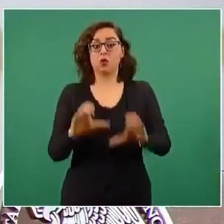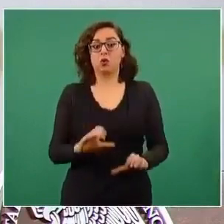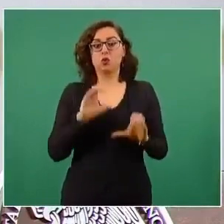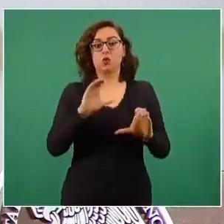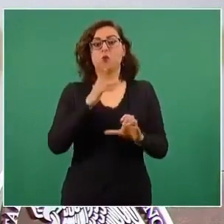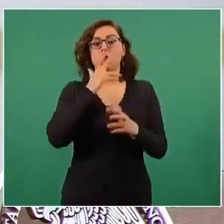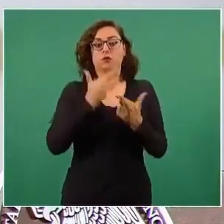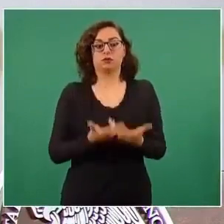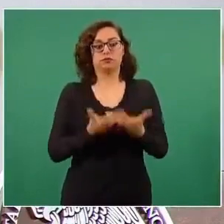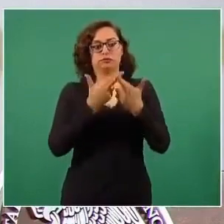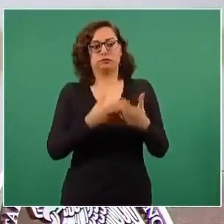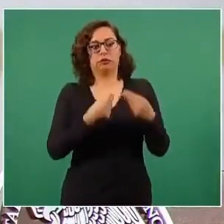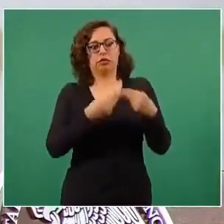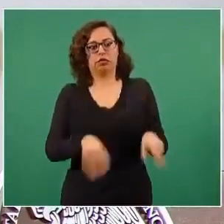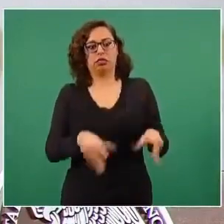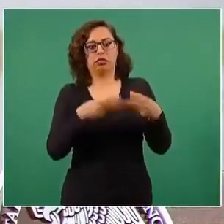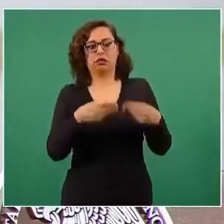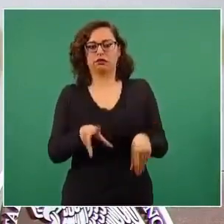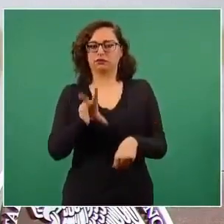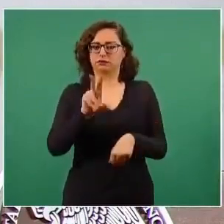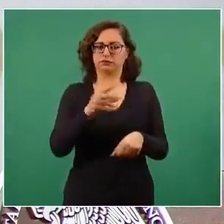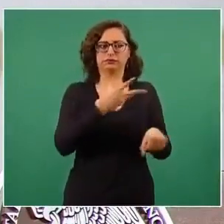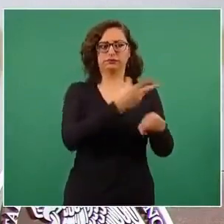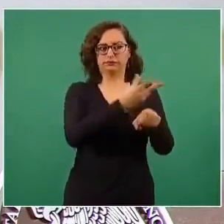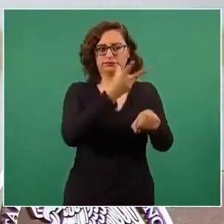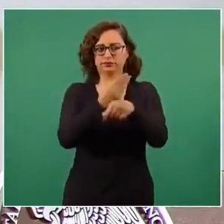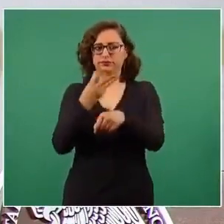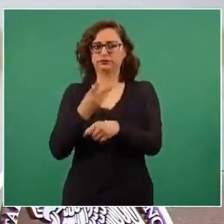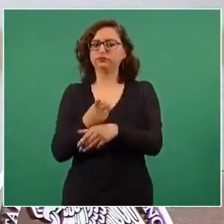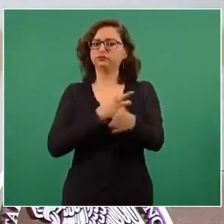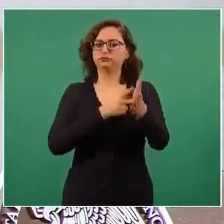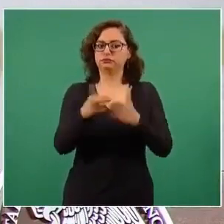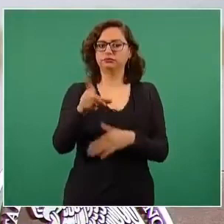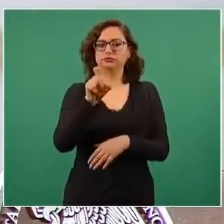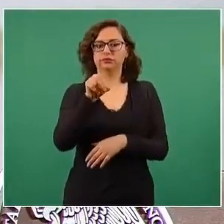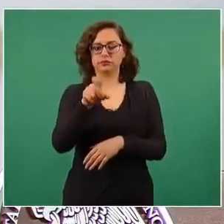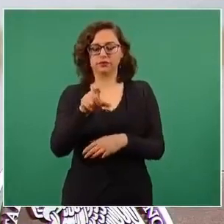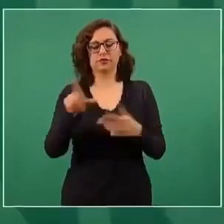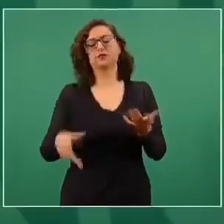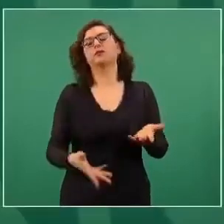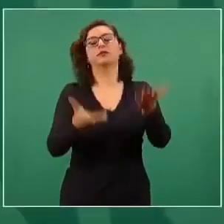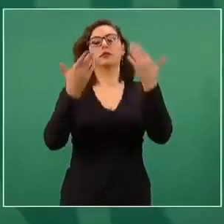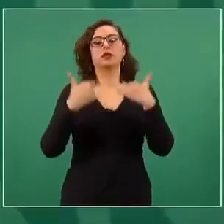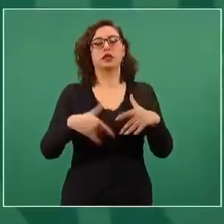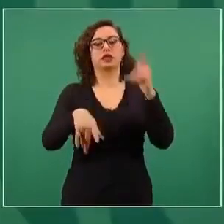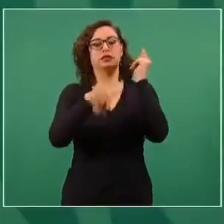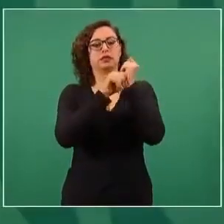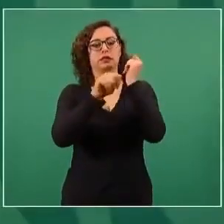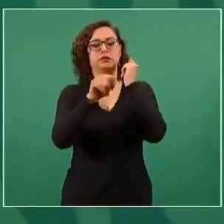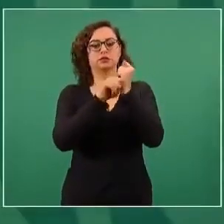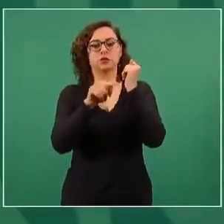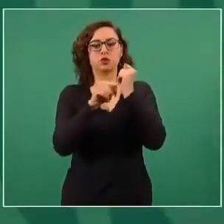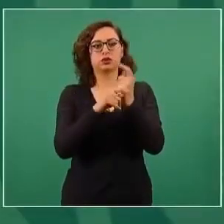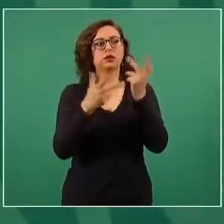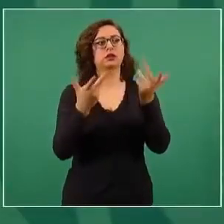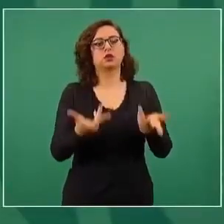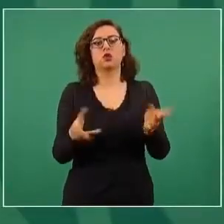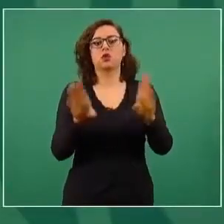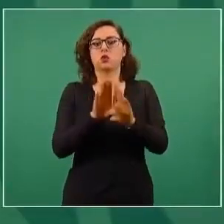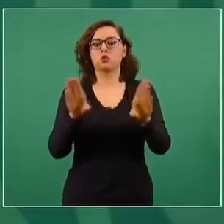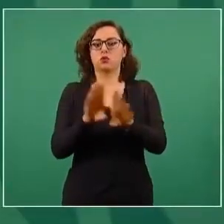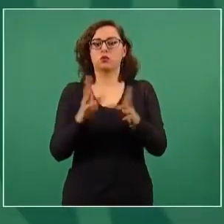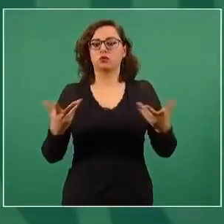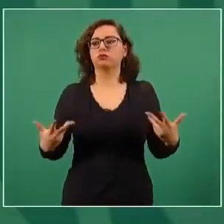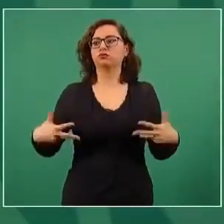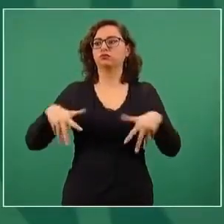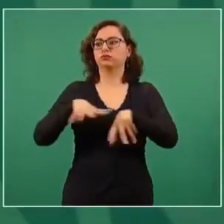agua y cumplir con el derecho al agua. La siguiente tiene que ver con la promoción del transporte público, movilidad integrada, con una